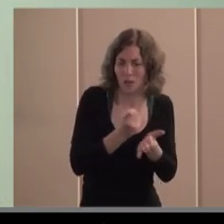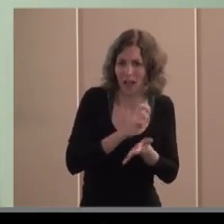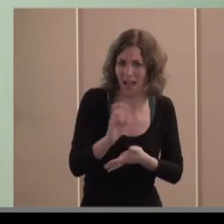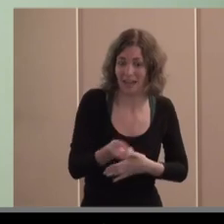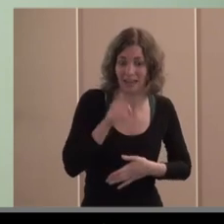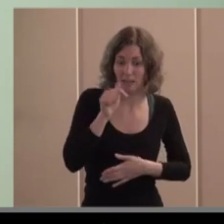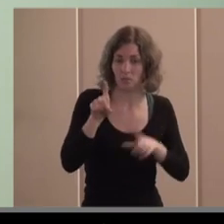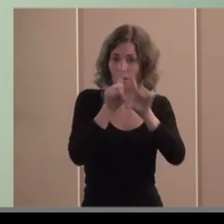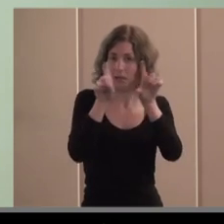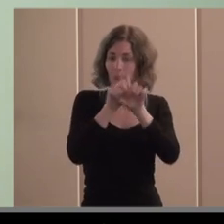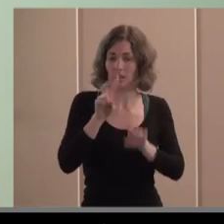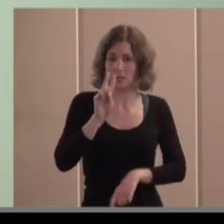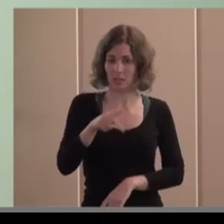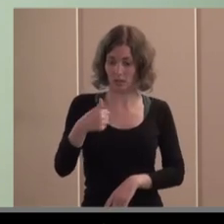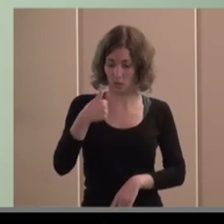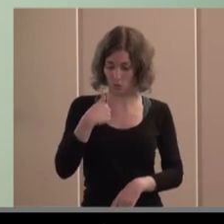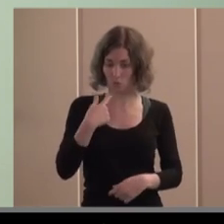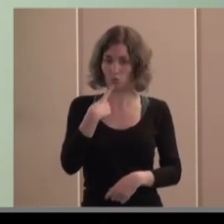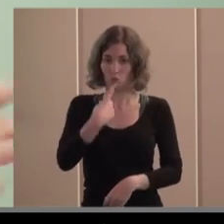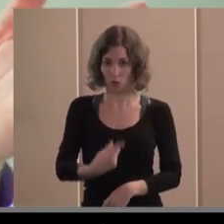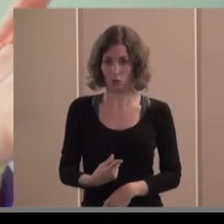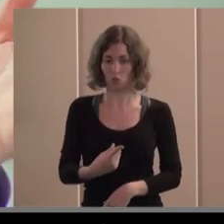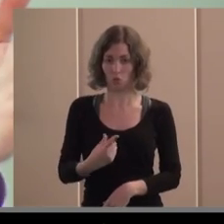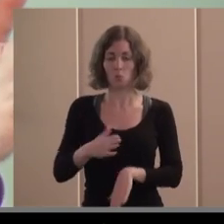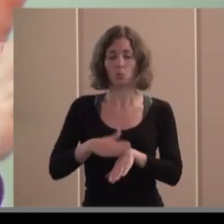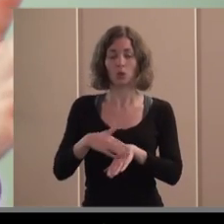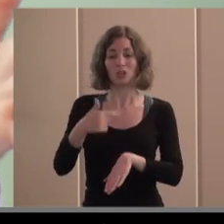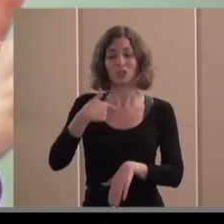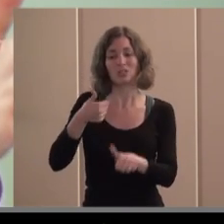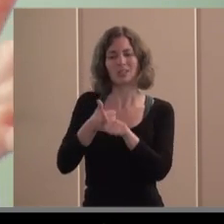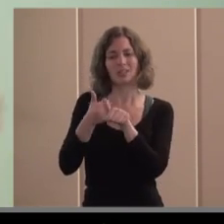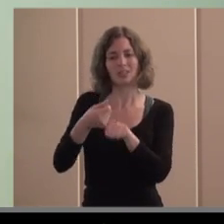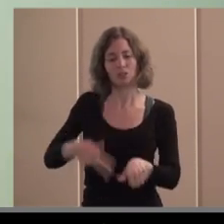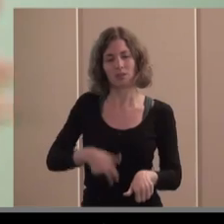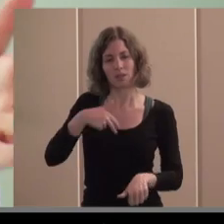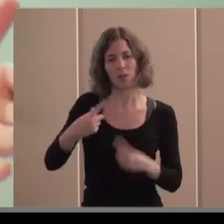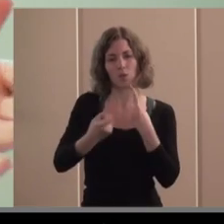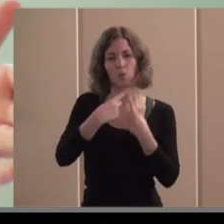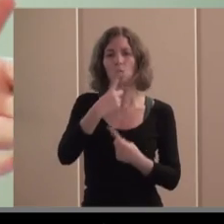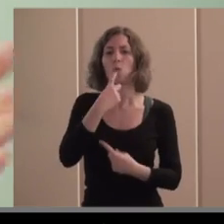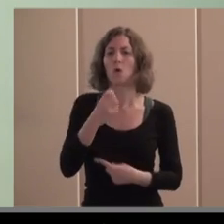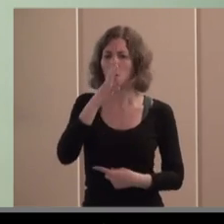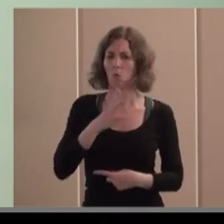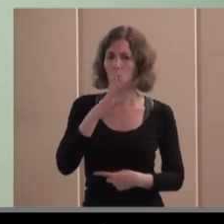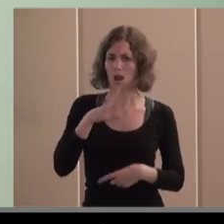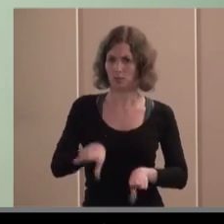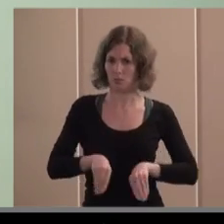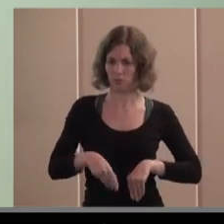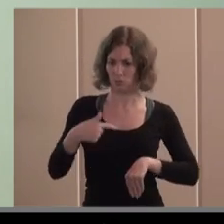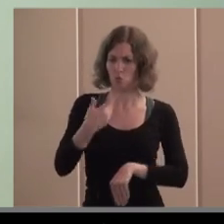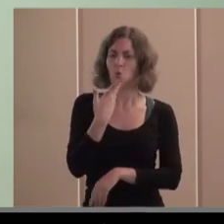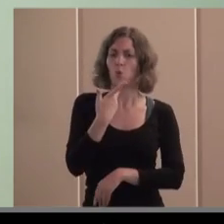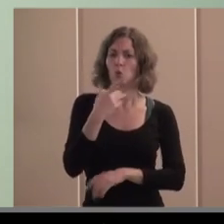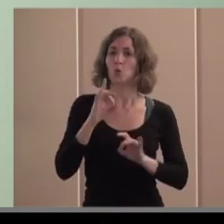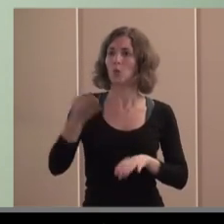y lo digo yo claro lo puedo decir con criterio porque he sido secretario general de Curroja durante cuatro años entonces me conozco el patio igual que cuando Curroja